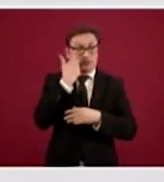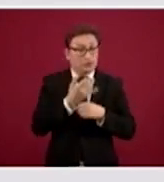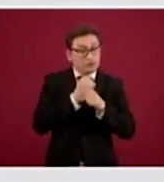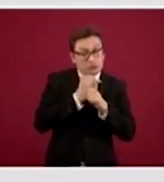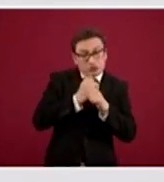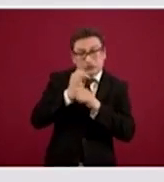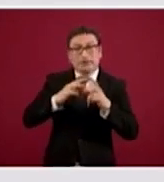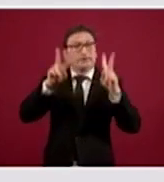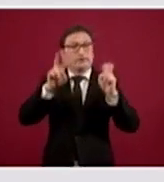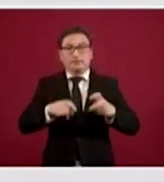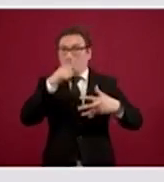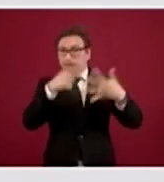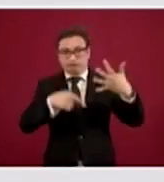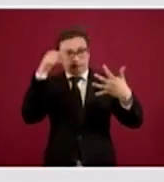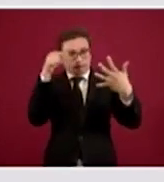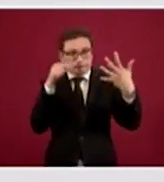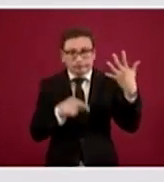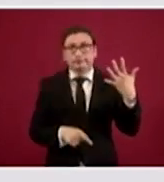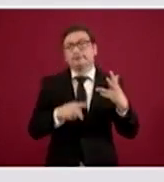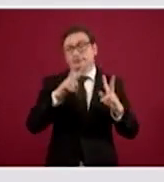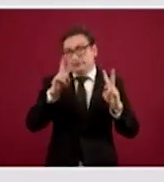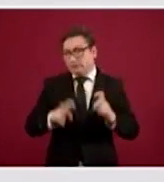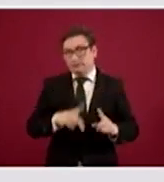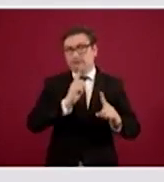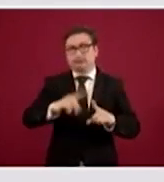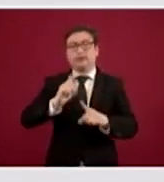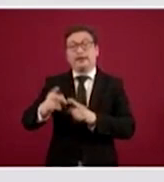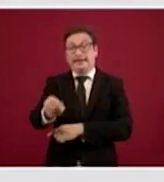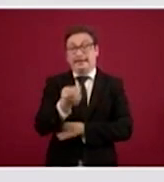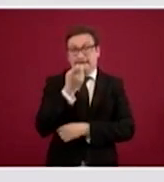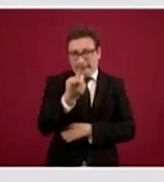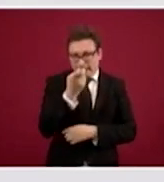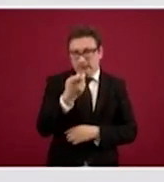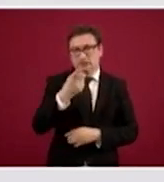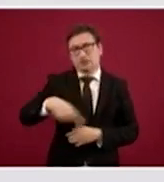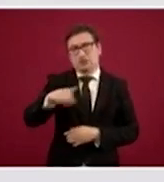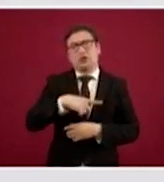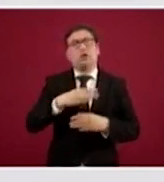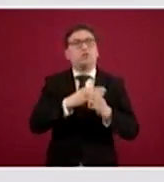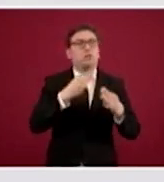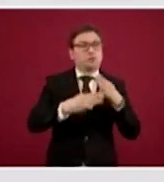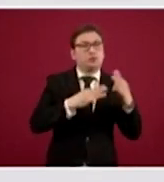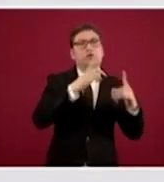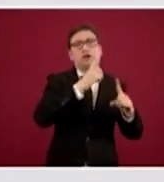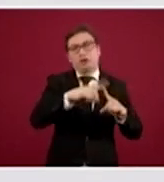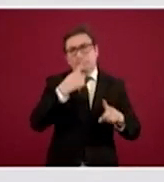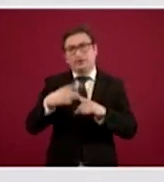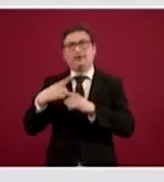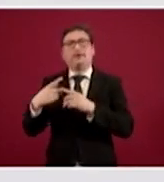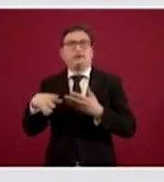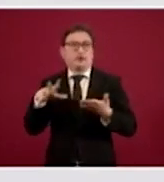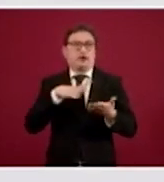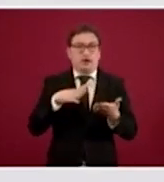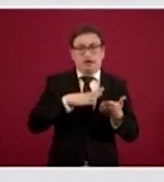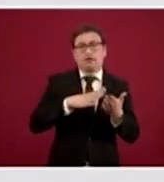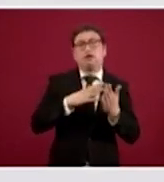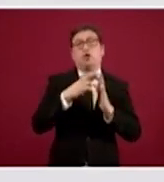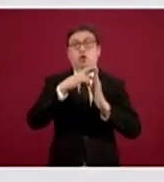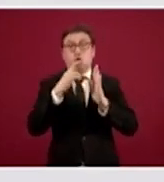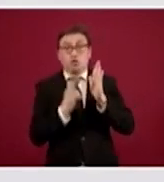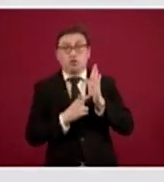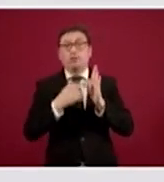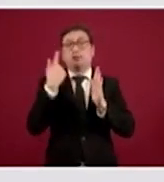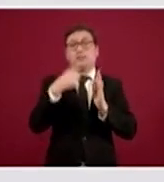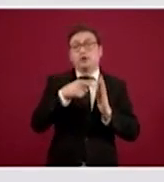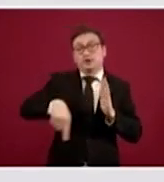específicos para ciertos temas, ahí es en donde también estarán los materiales, los lineamientos para